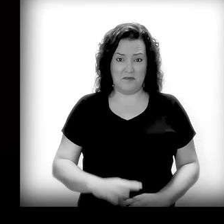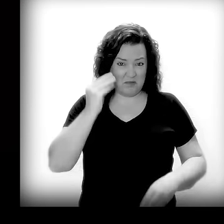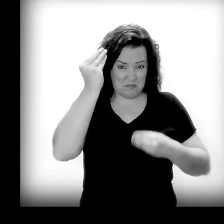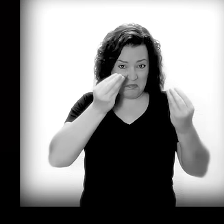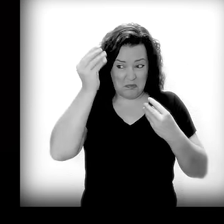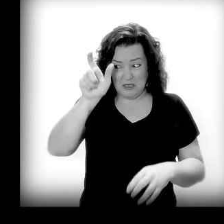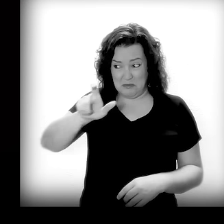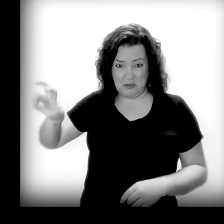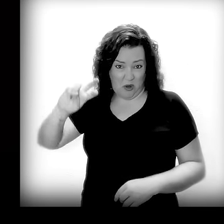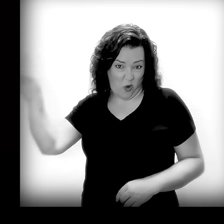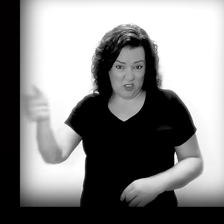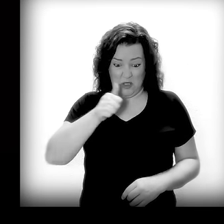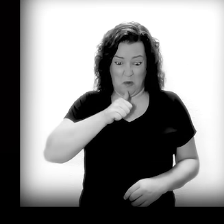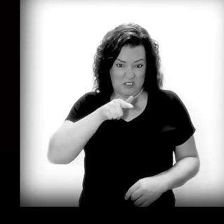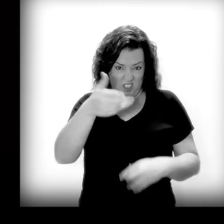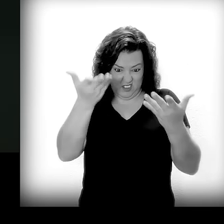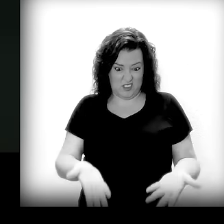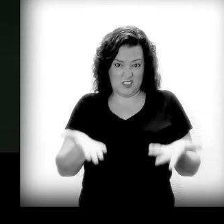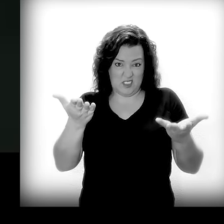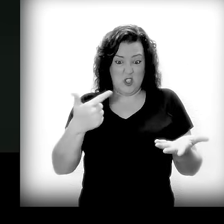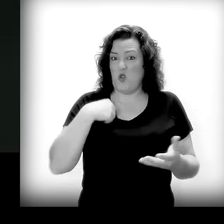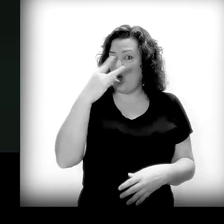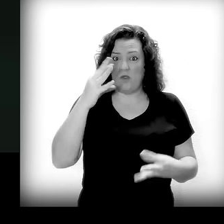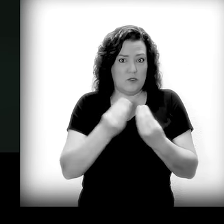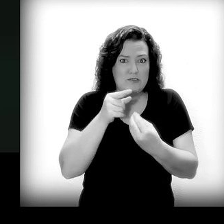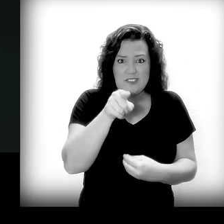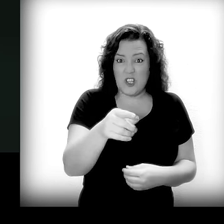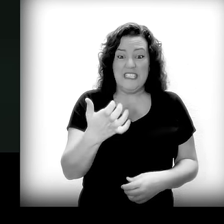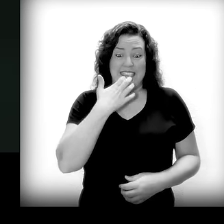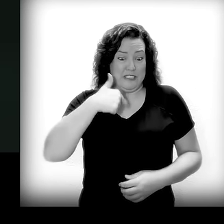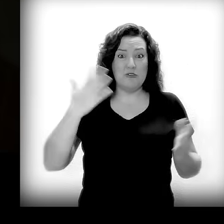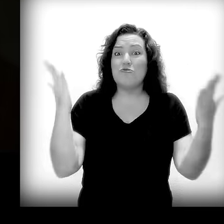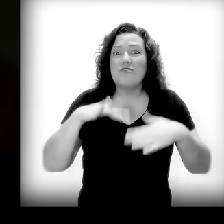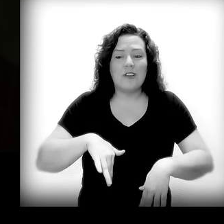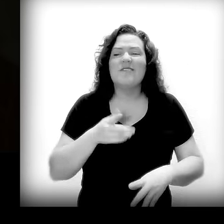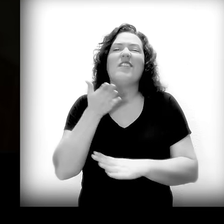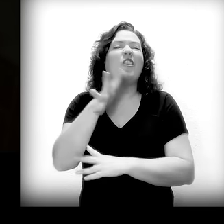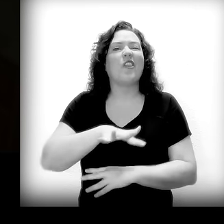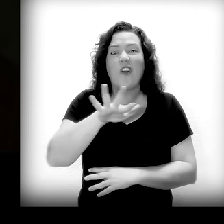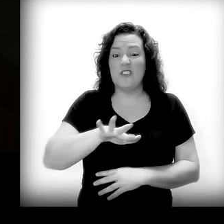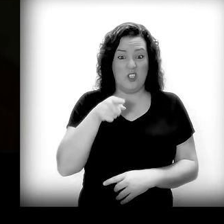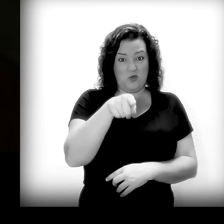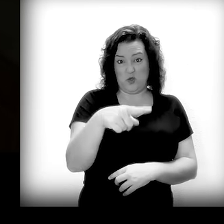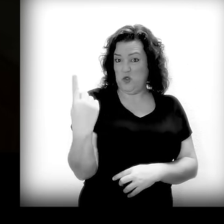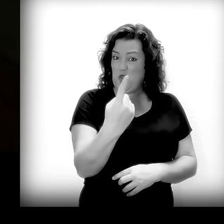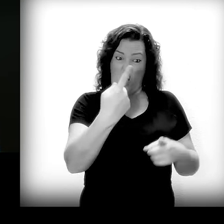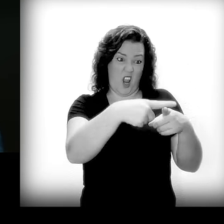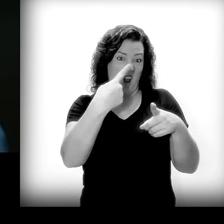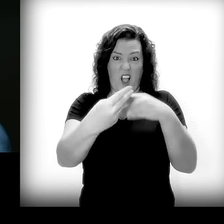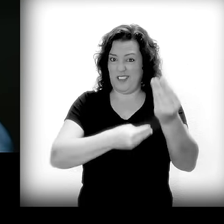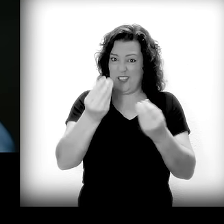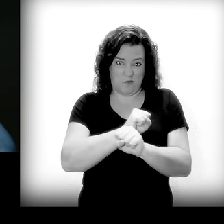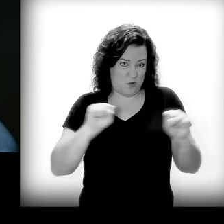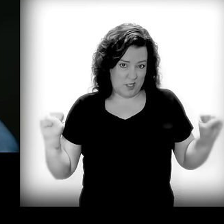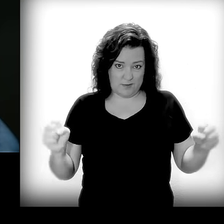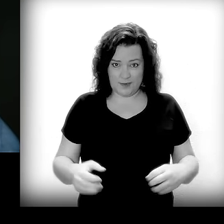¿De verdad crees que alguien más podría aguantarte así? Yo soy lo único que tienes. Sin mí, ¿a dónde irías? No eres capaz de